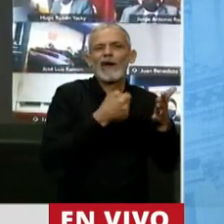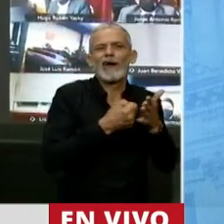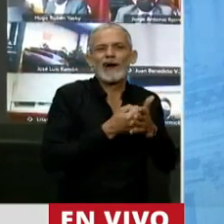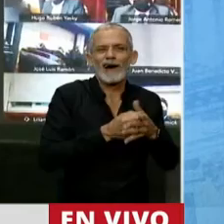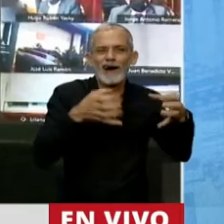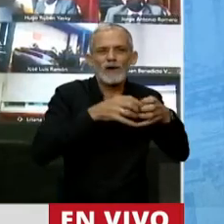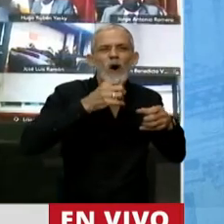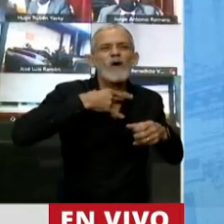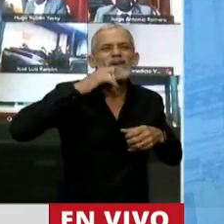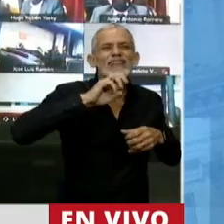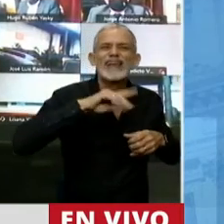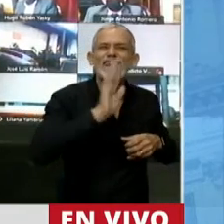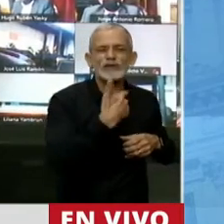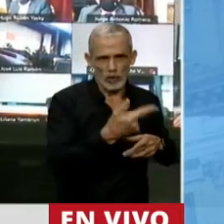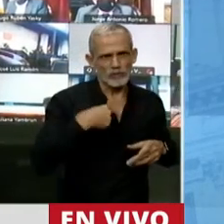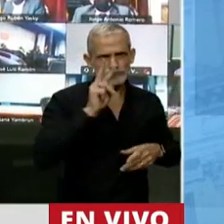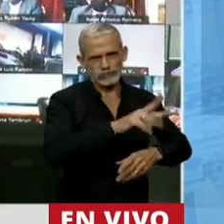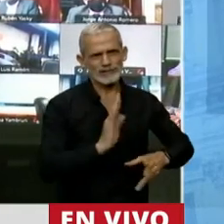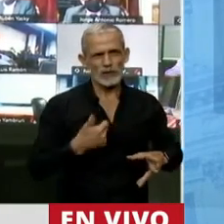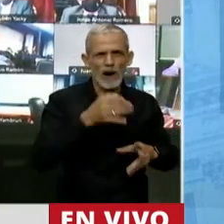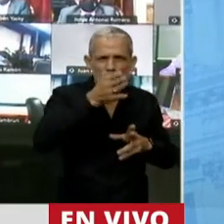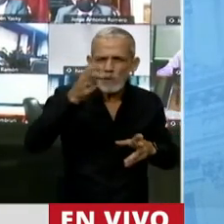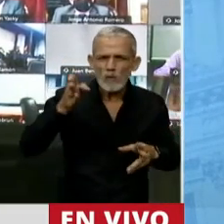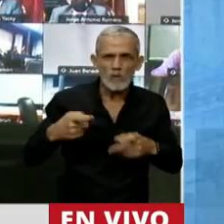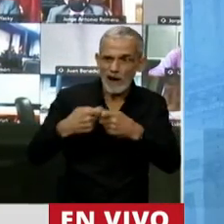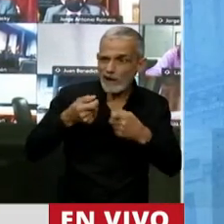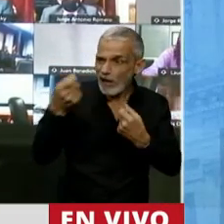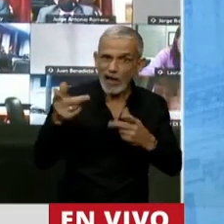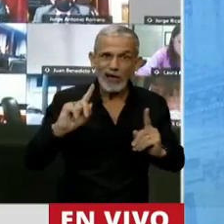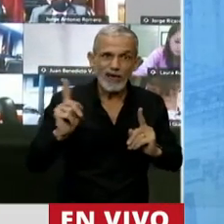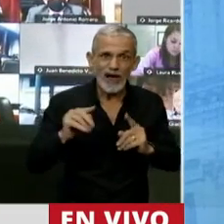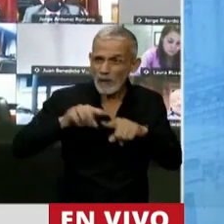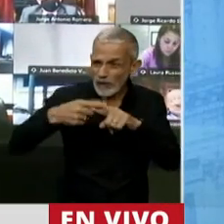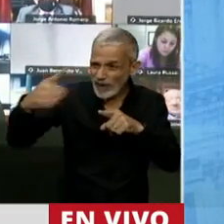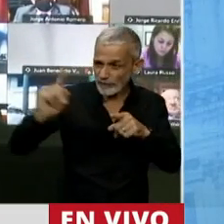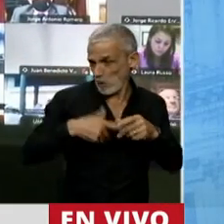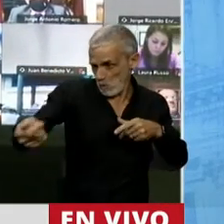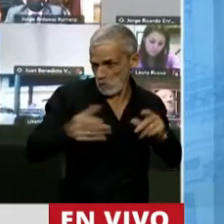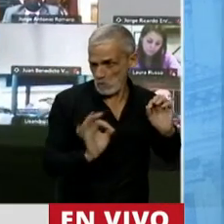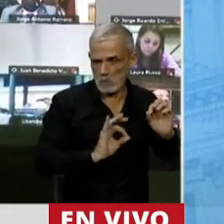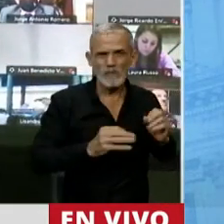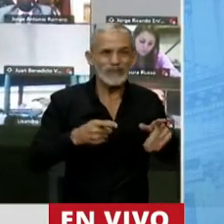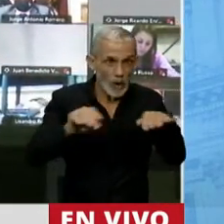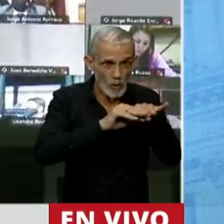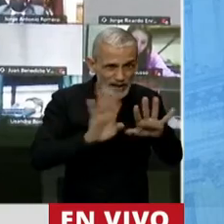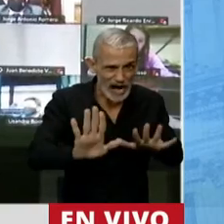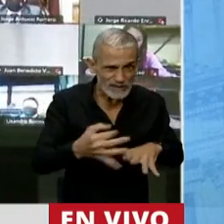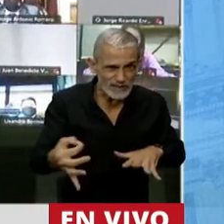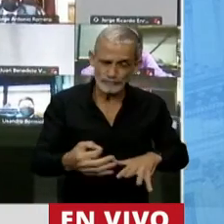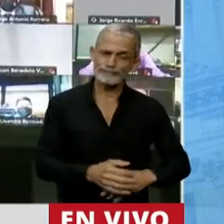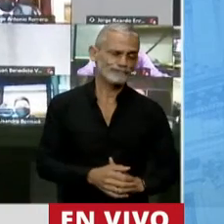el frente de todos. Porque eso es lo que se ve cuando uno recorre los barrios del conurbano. Eso no es igualdad.